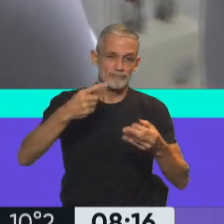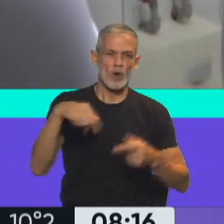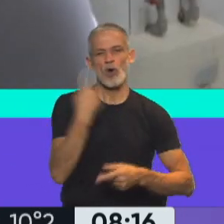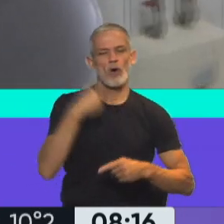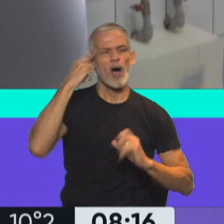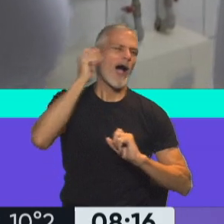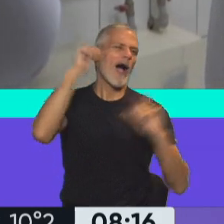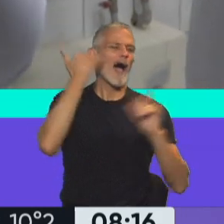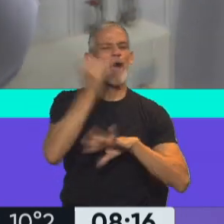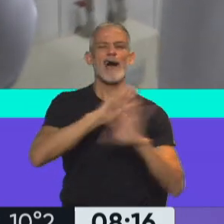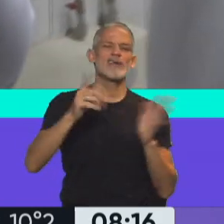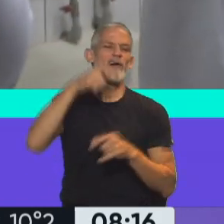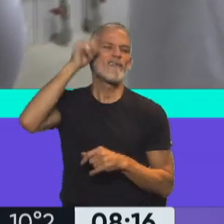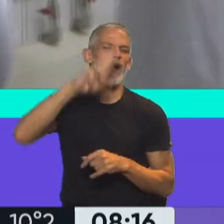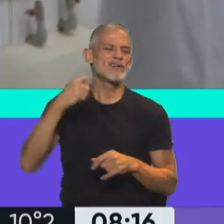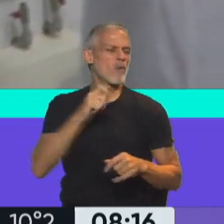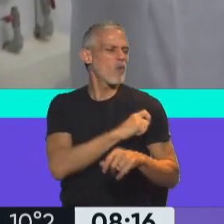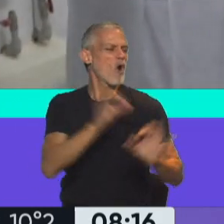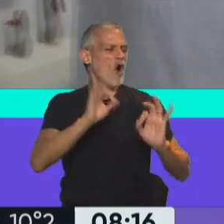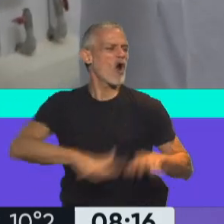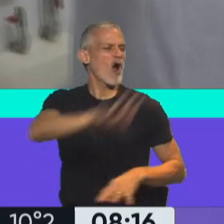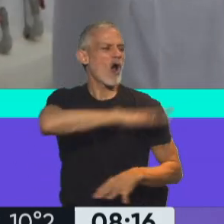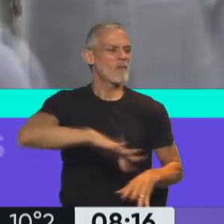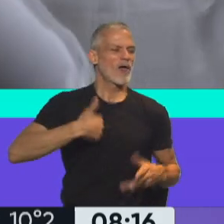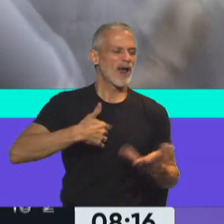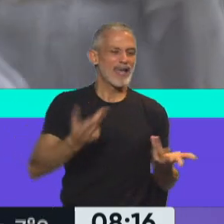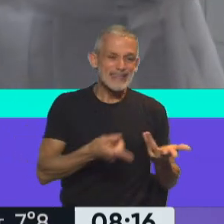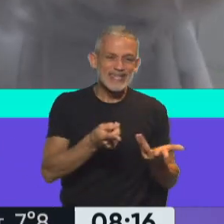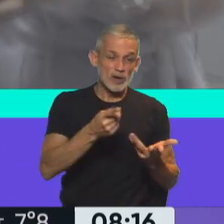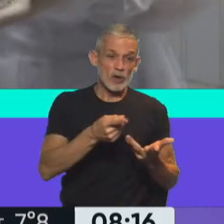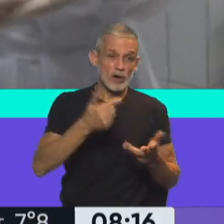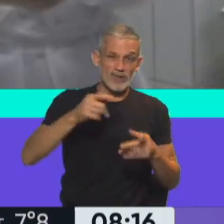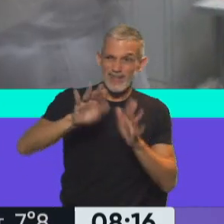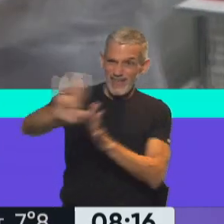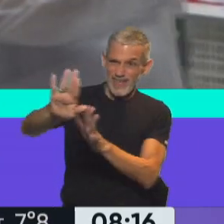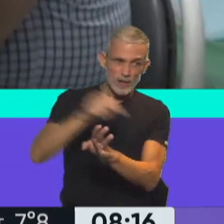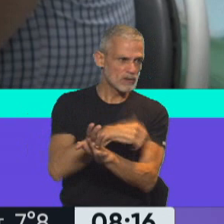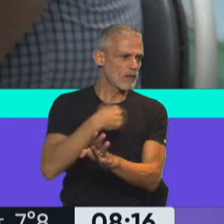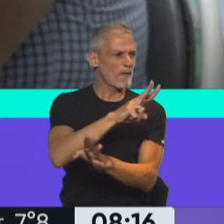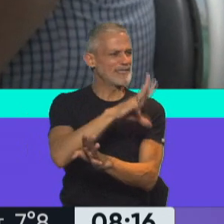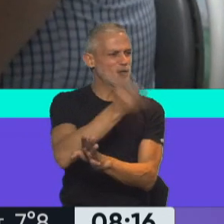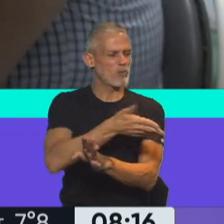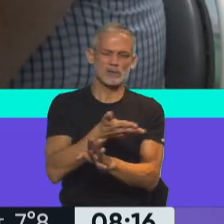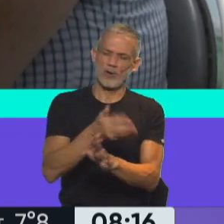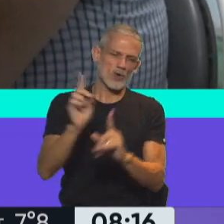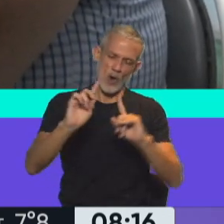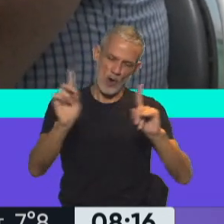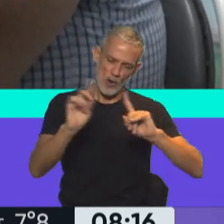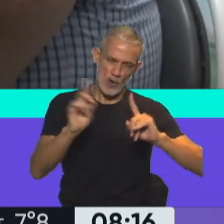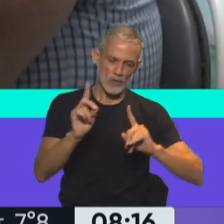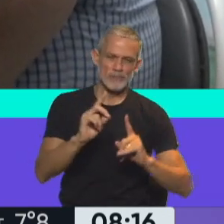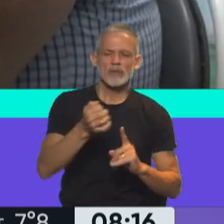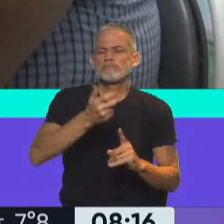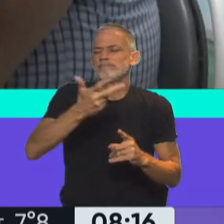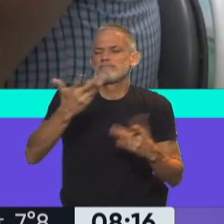de que con Pfizer hubiéramos vacunado a todos los argentinos y sin Pfizer estamos en el 25% de la población. No, a grandes números, la verdad, no